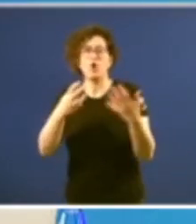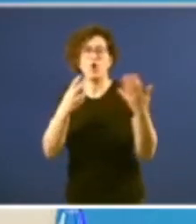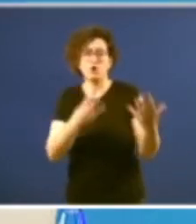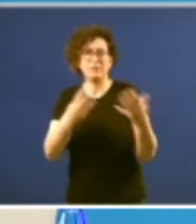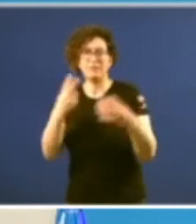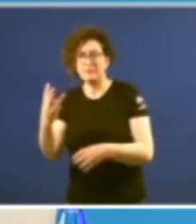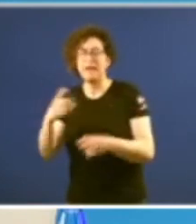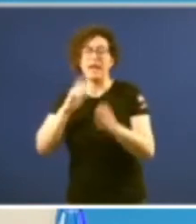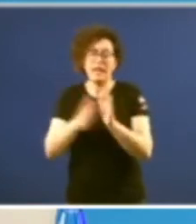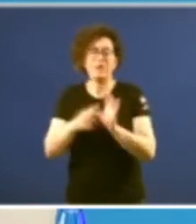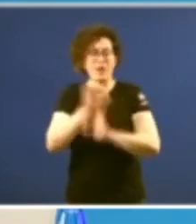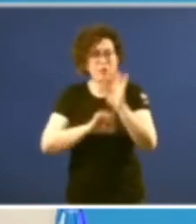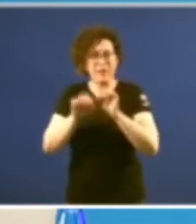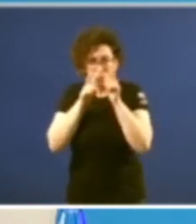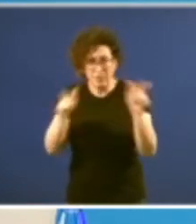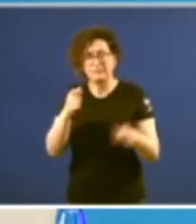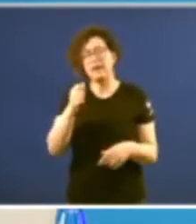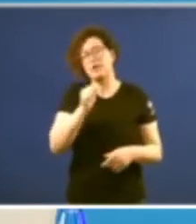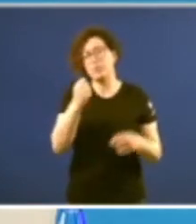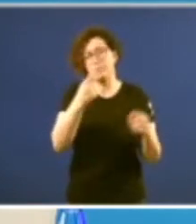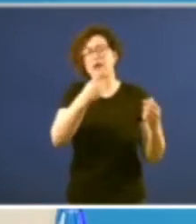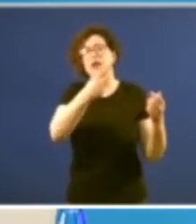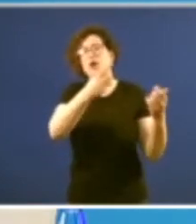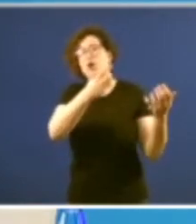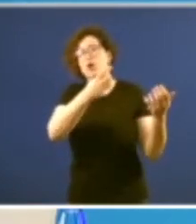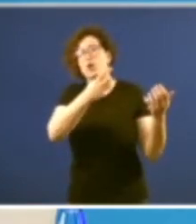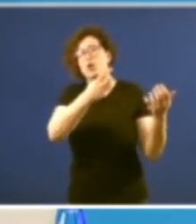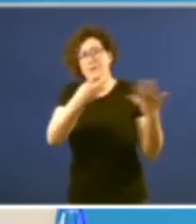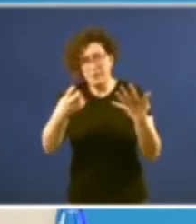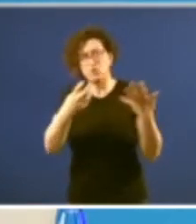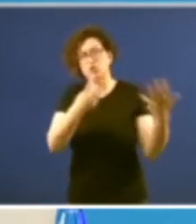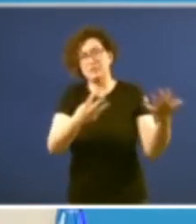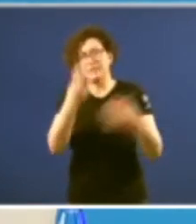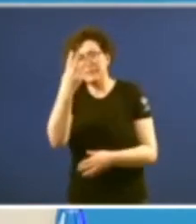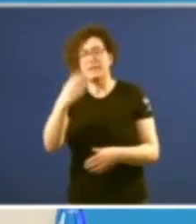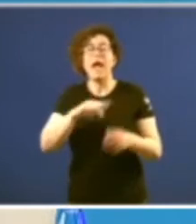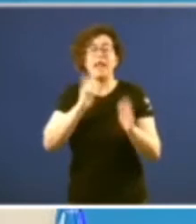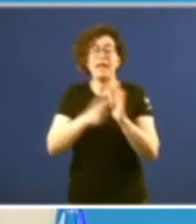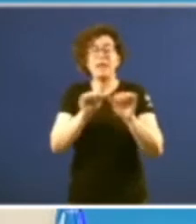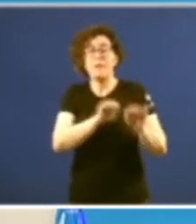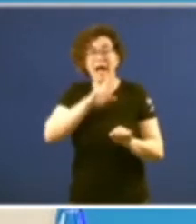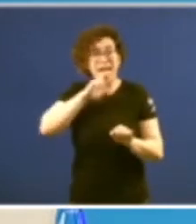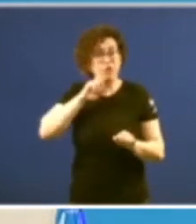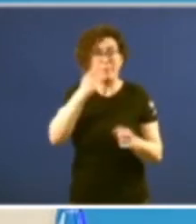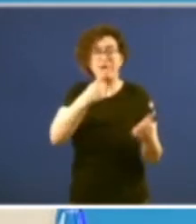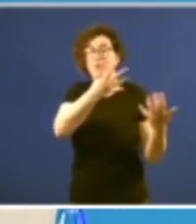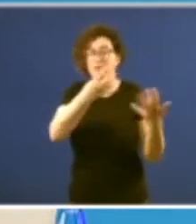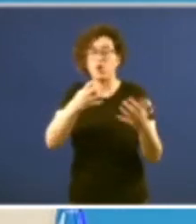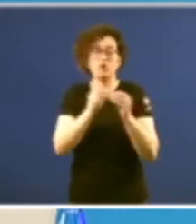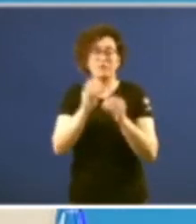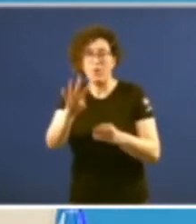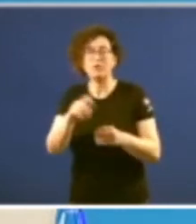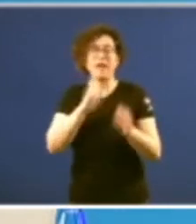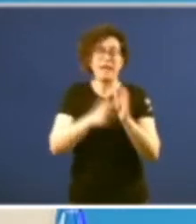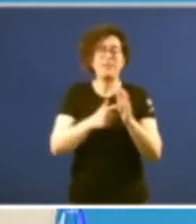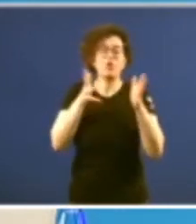normalización lingüística tamén del año 1983 la ley del valedor de 1984 la ley del consello de contas de